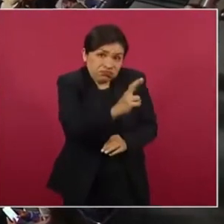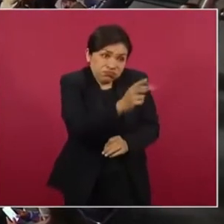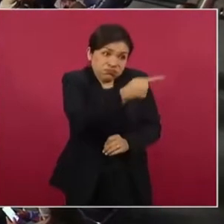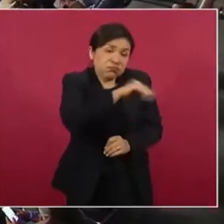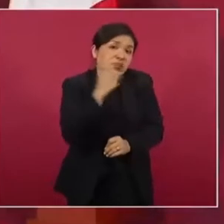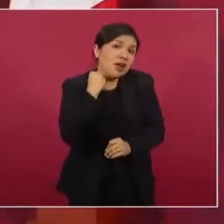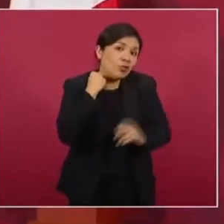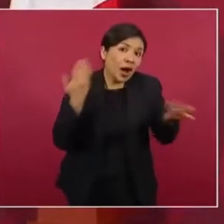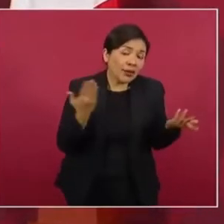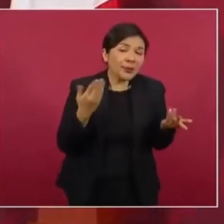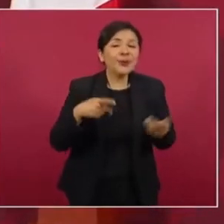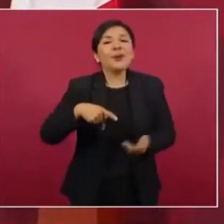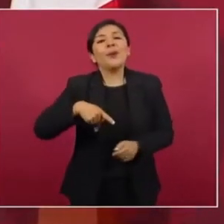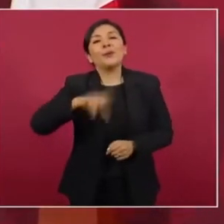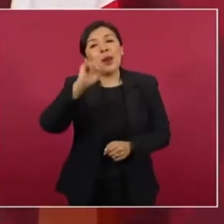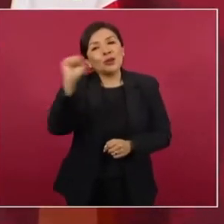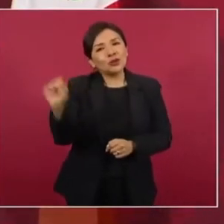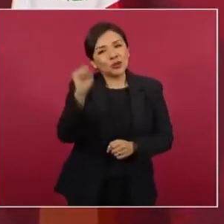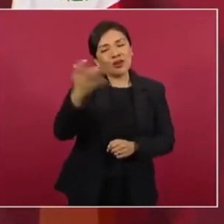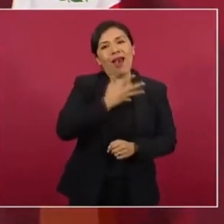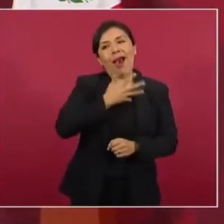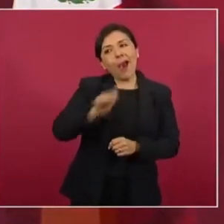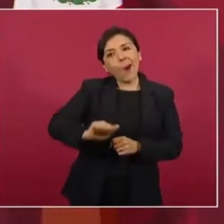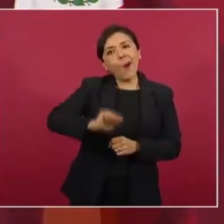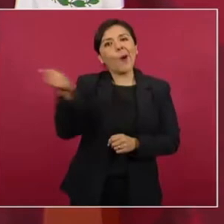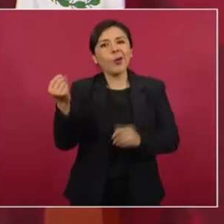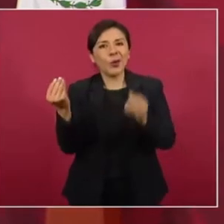pero afortunadamente hay abogados